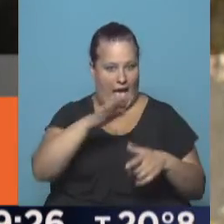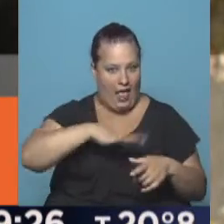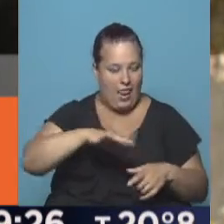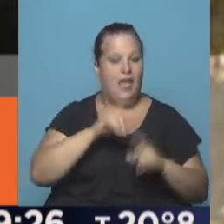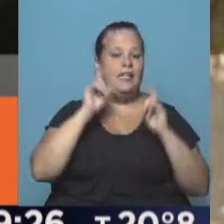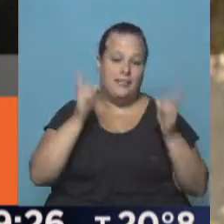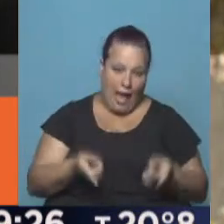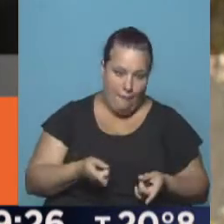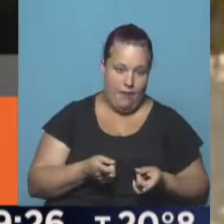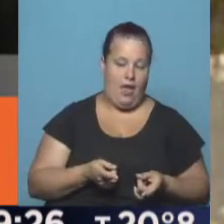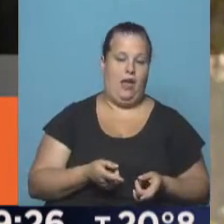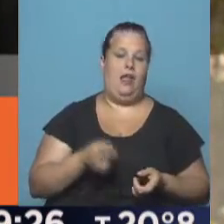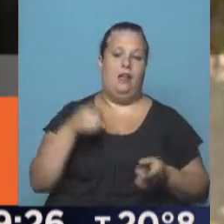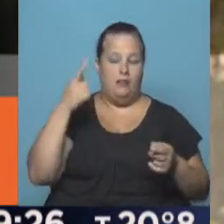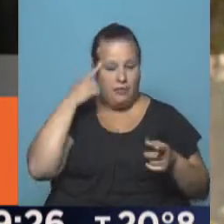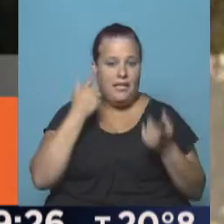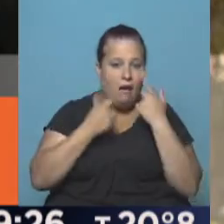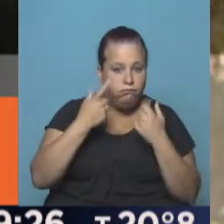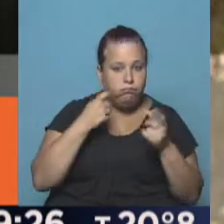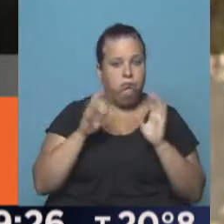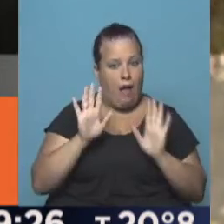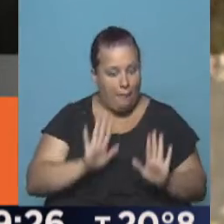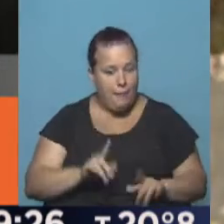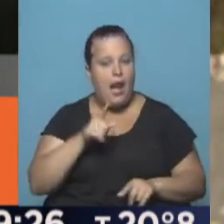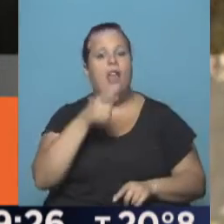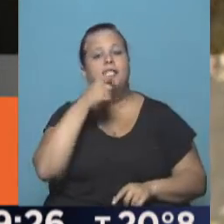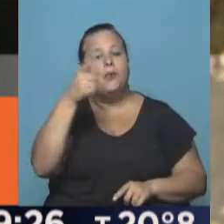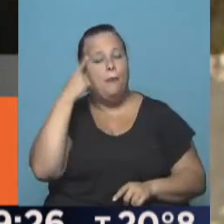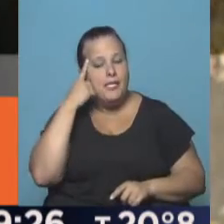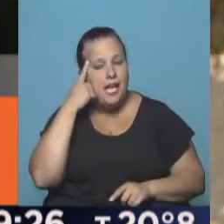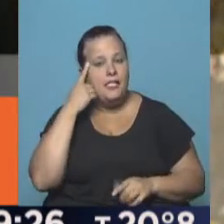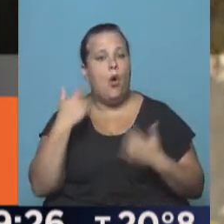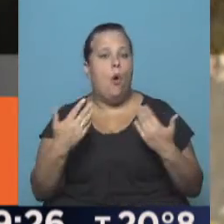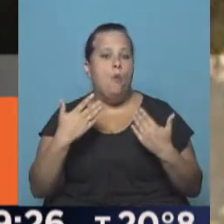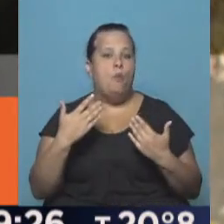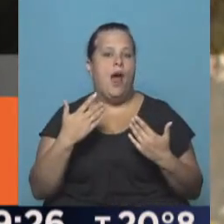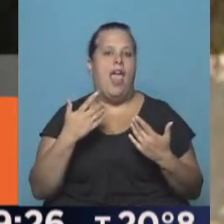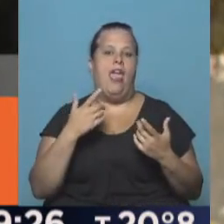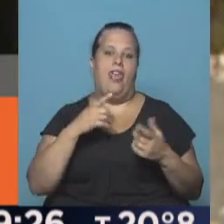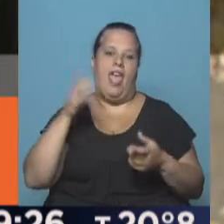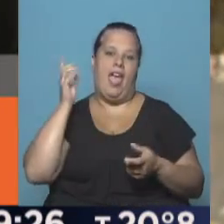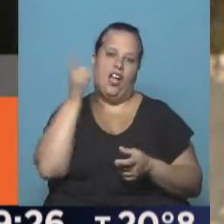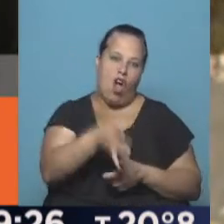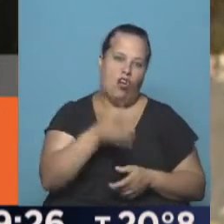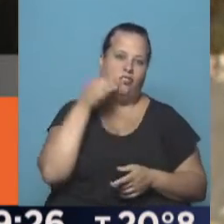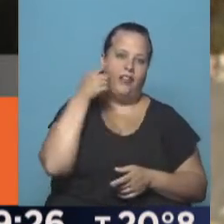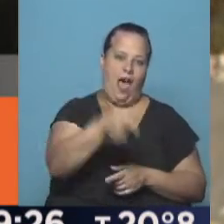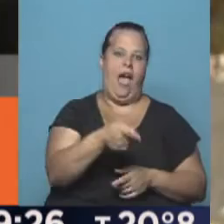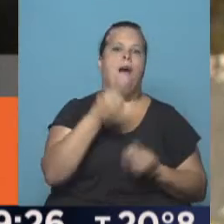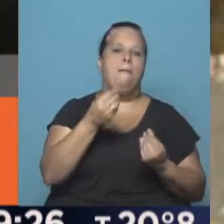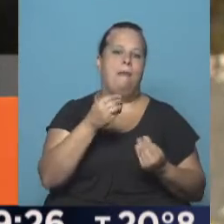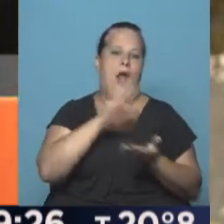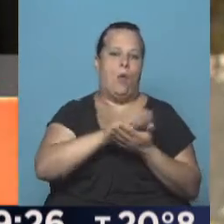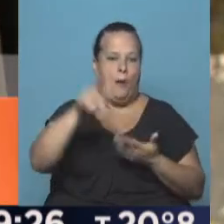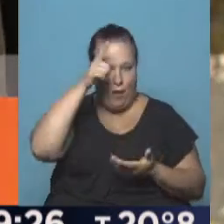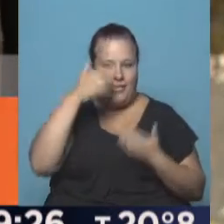la ciudad. También, si están tomando medidas y si usted cree que puede haber algún acto de sabotaje o de boicot, justamente a